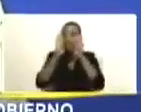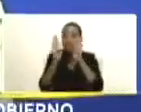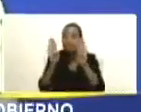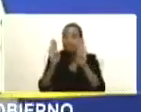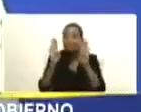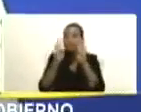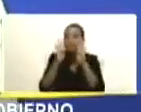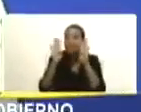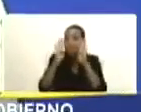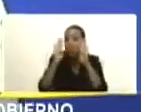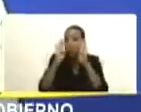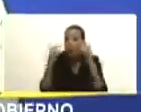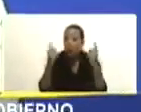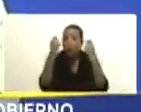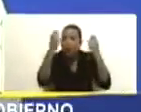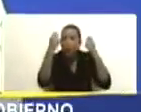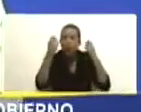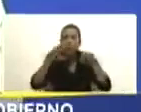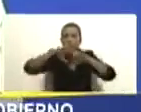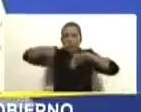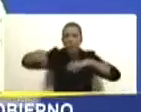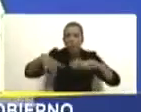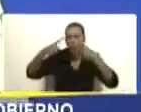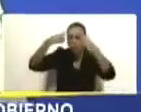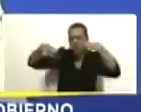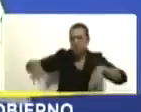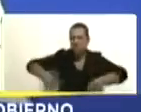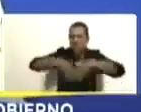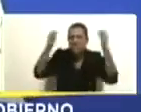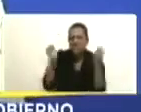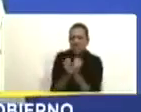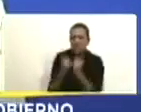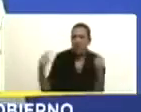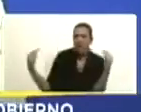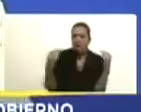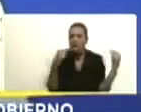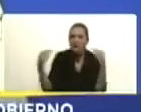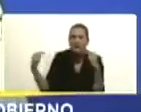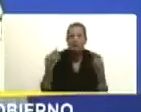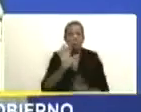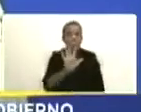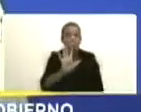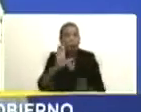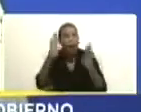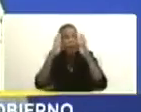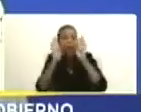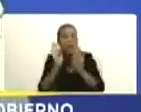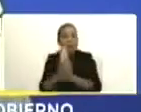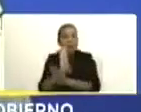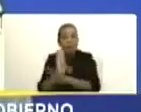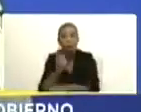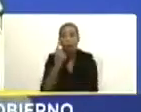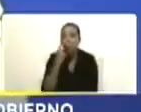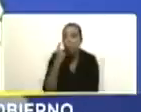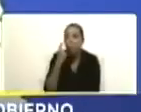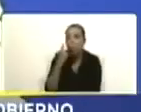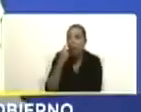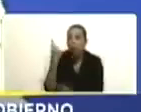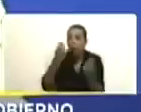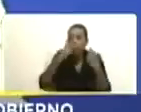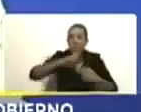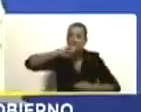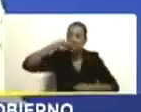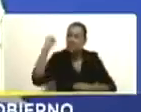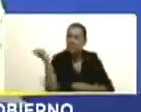de las campañas para dividirnos, para enfrentarnos. Alerta de las campañas de